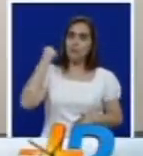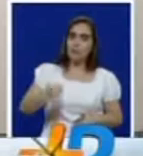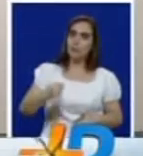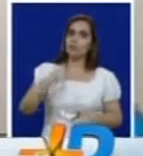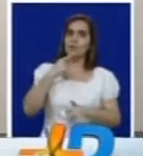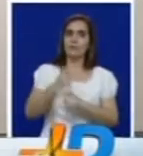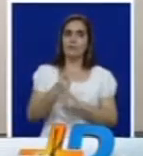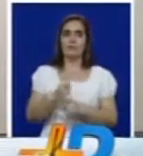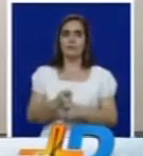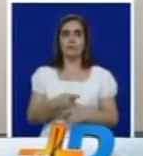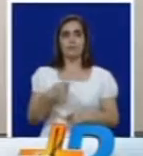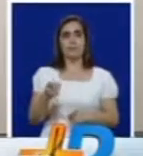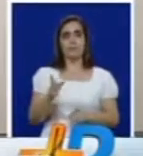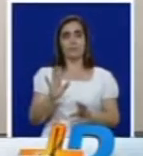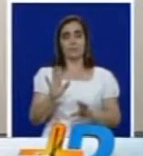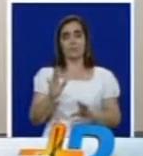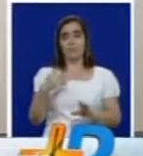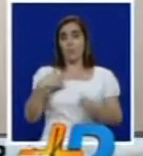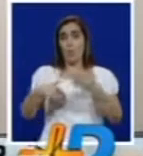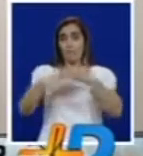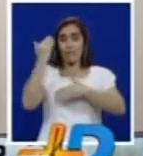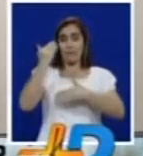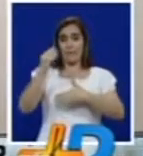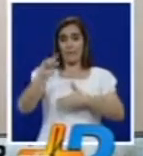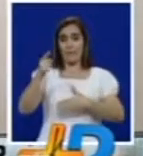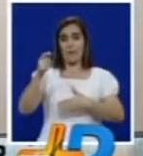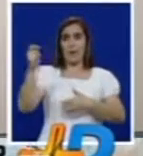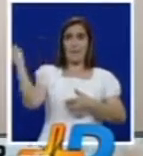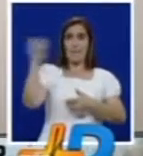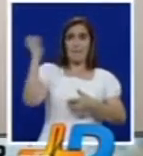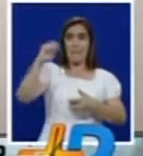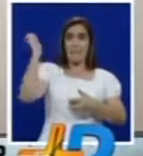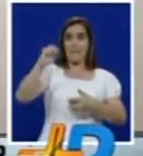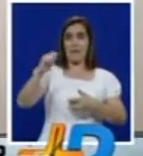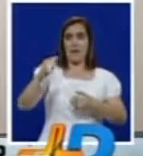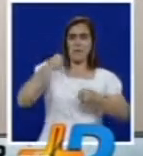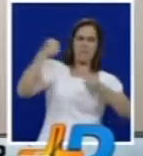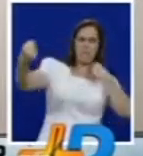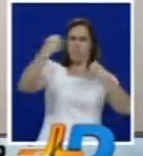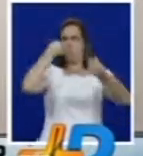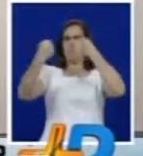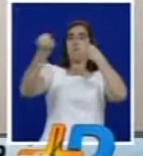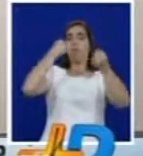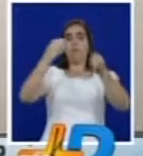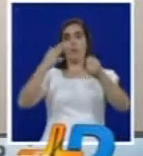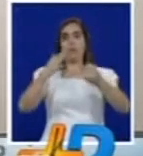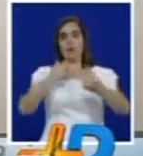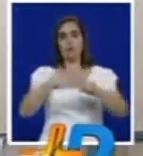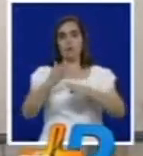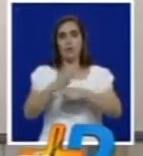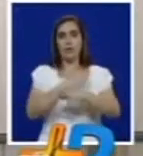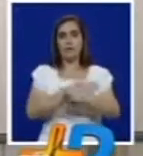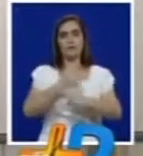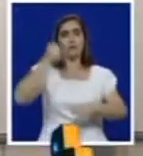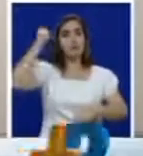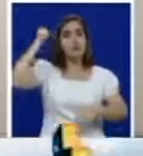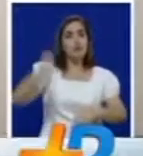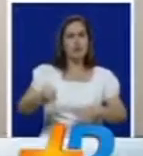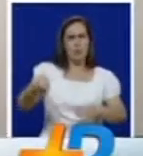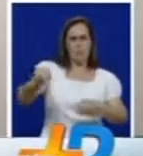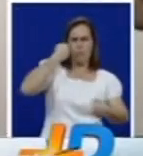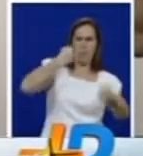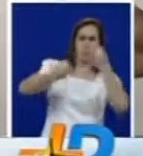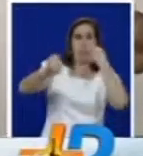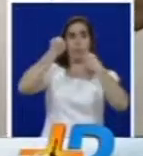Martínez la pelea se pierde de entrada del primer asalto donde yo recibí unos golpes que si yo no hubiera estado entrenado no hubiera aguantado el trámite